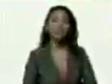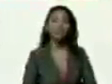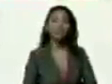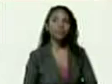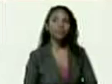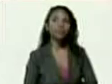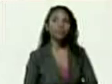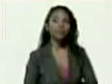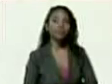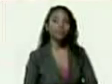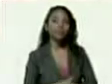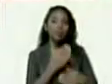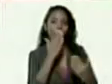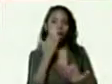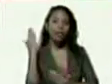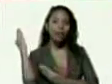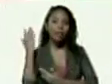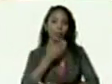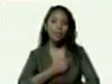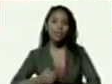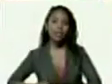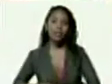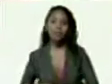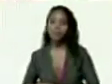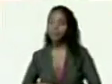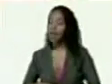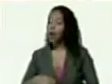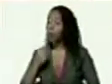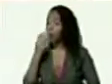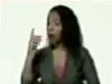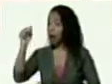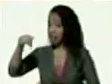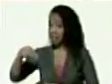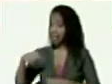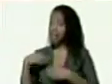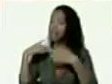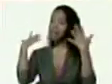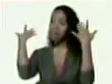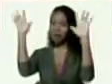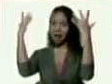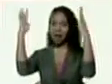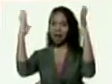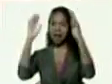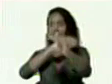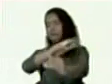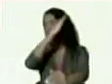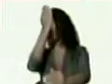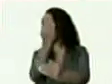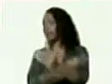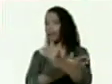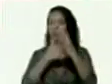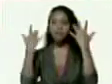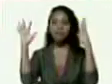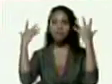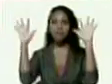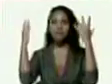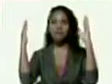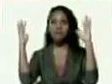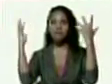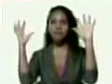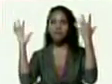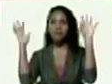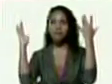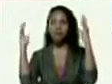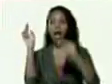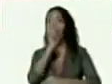adelante presidente bueno de aquí le damos un gran aplauso a Beatriz a los jefes